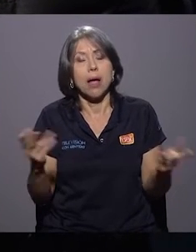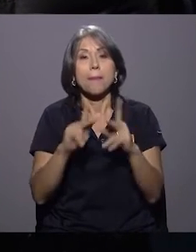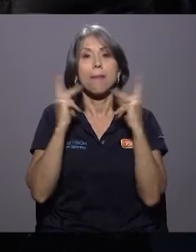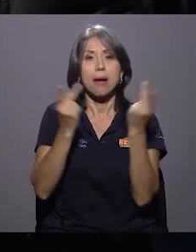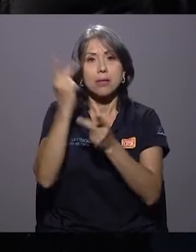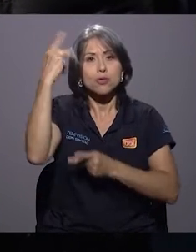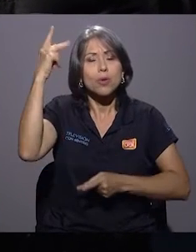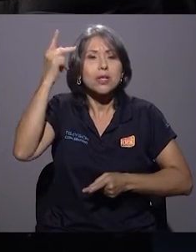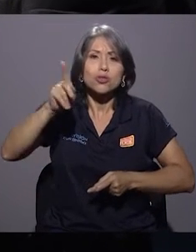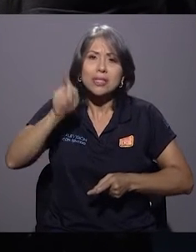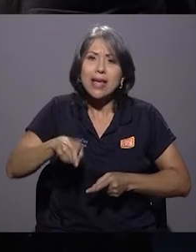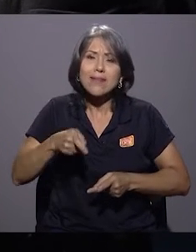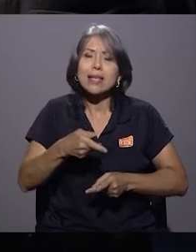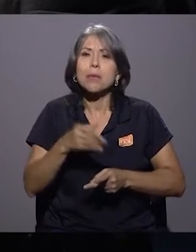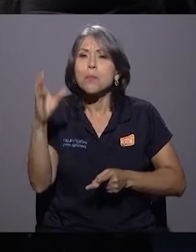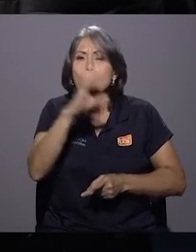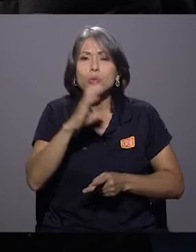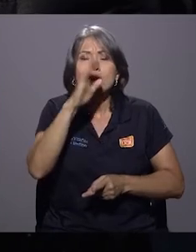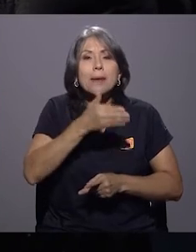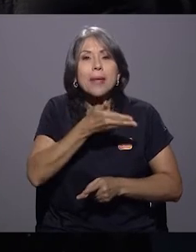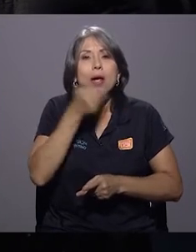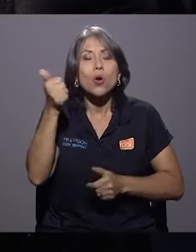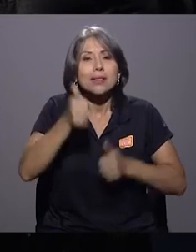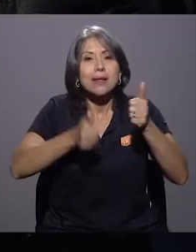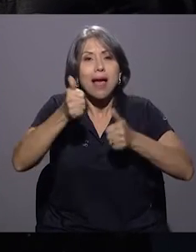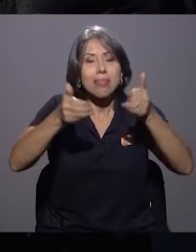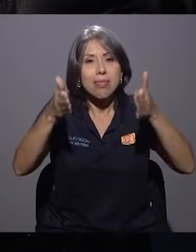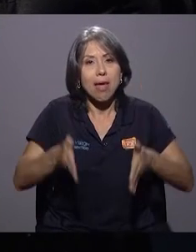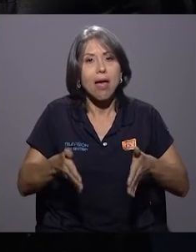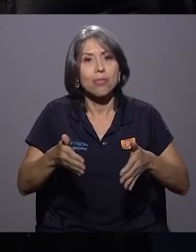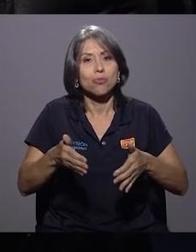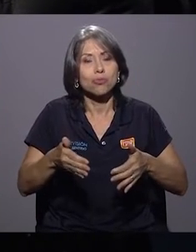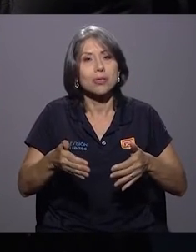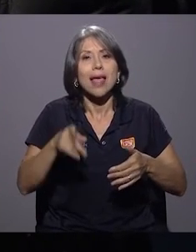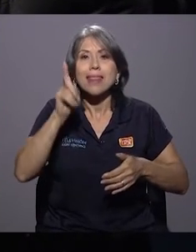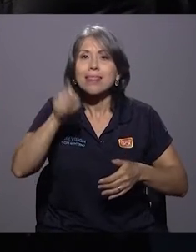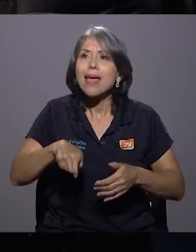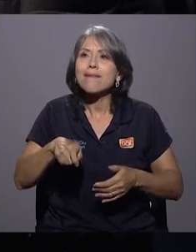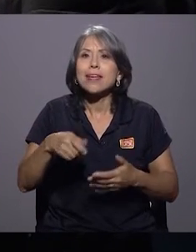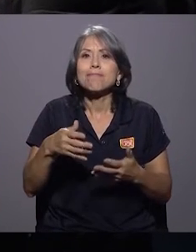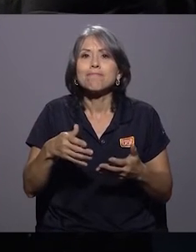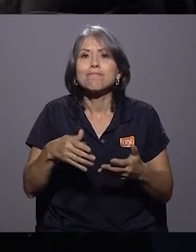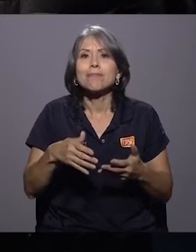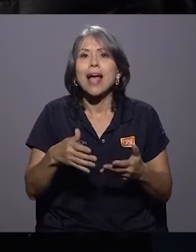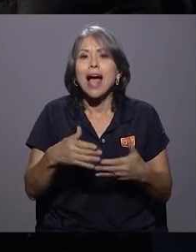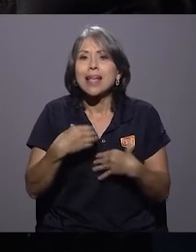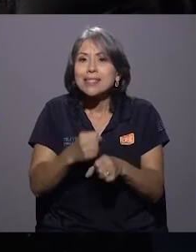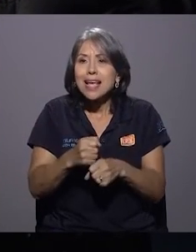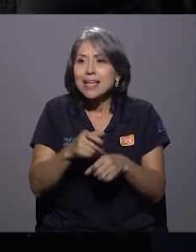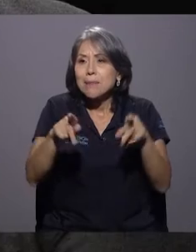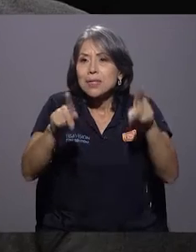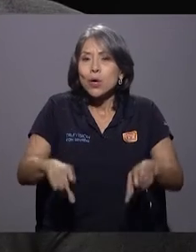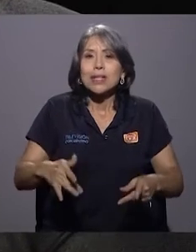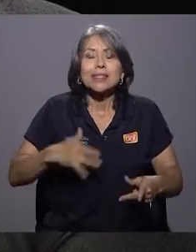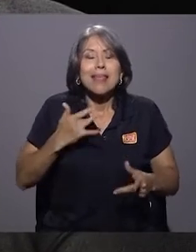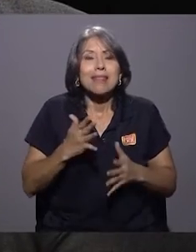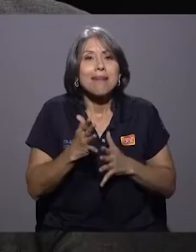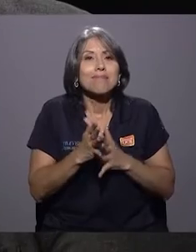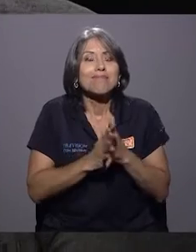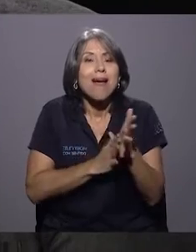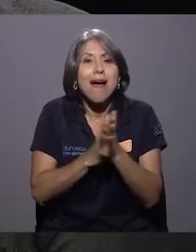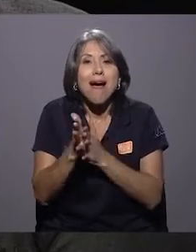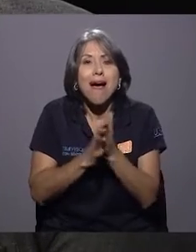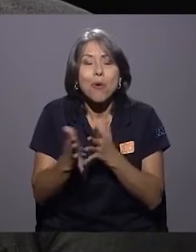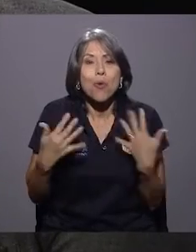políticos tienen que buscar mejores candidatos, tienen que ilusionar a la ciudadanía, tienen que poner sus propios